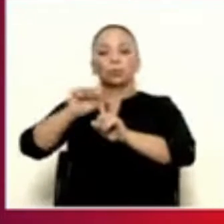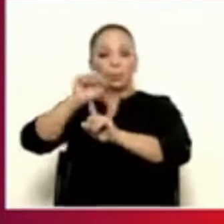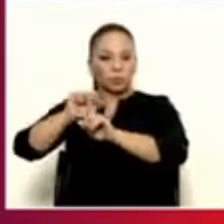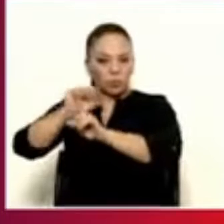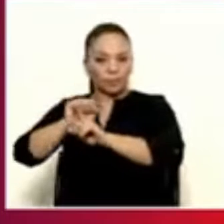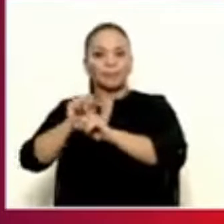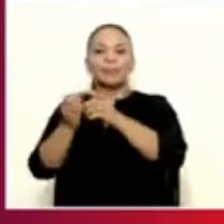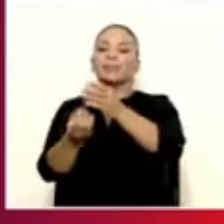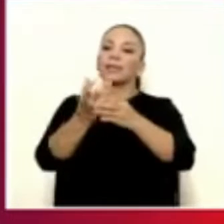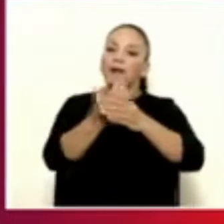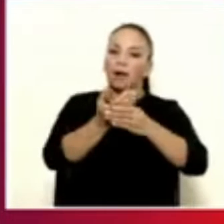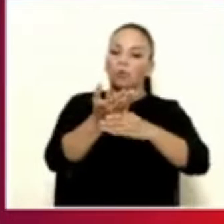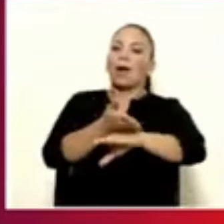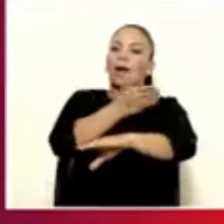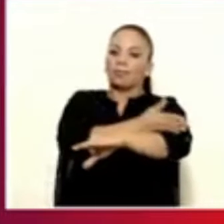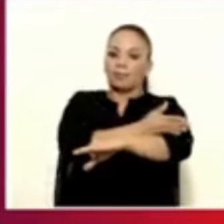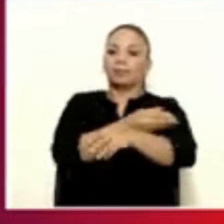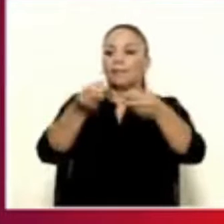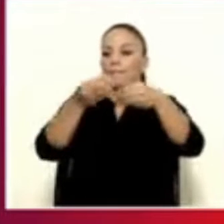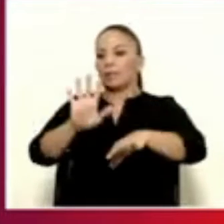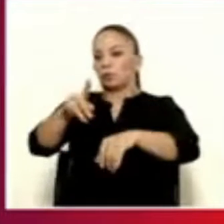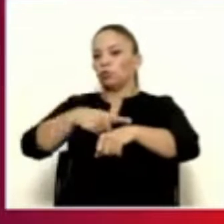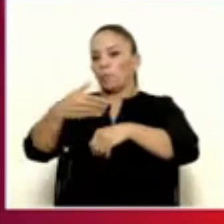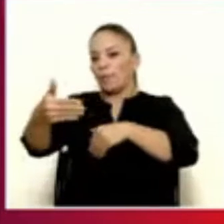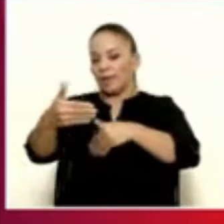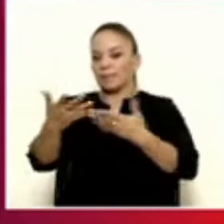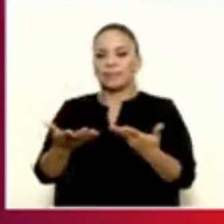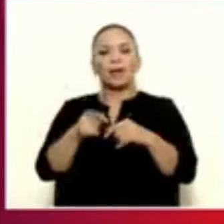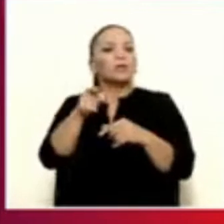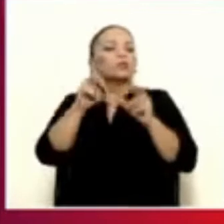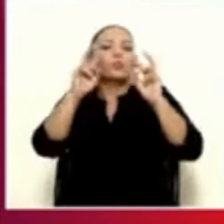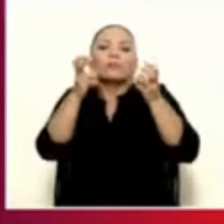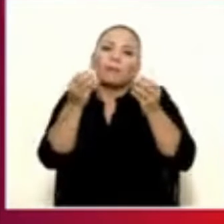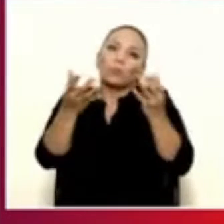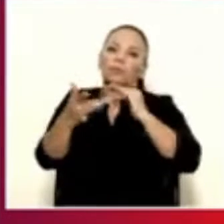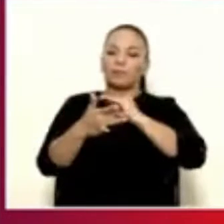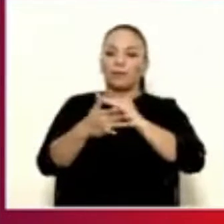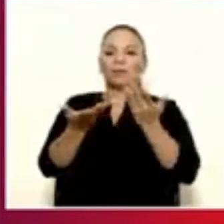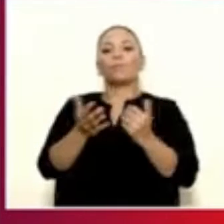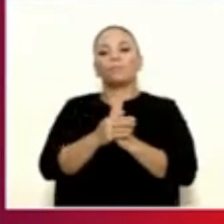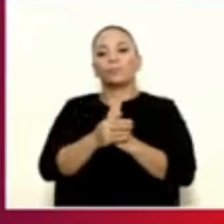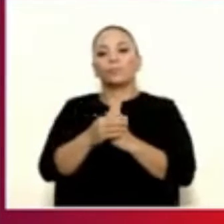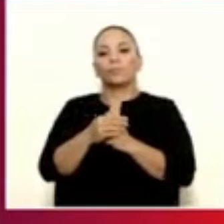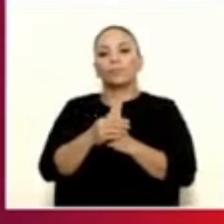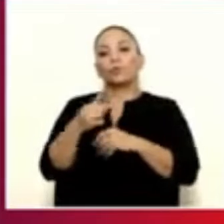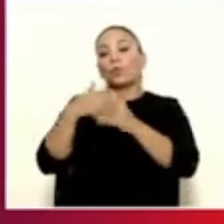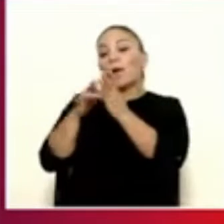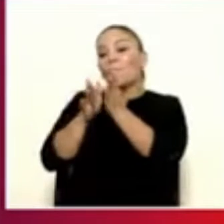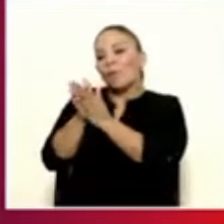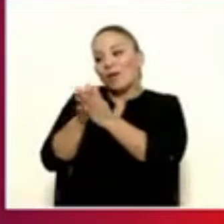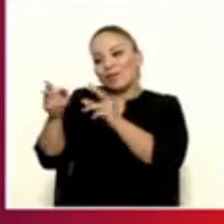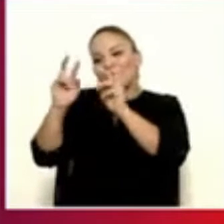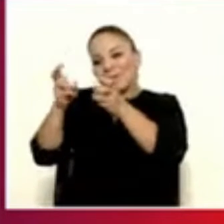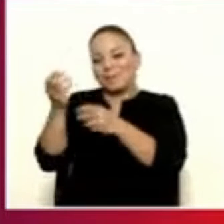que se generaron antes de perder su vigencia. Esto es un tema muy técnico. Aquí me aprovecho, presidente, cuando usted me habla de temas